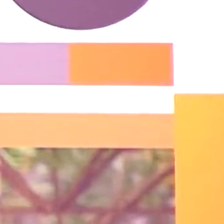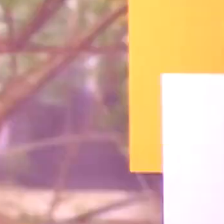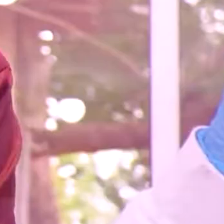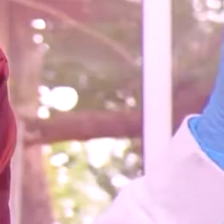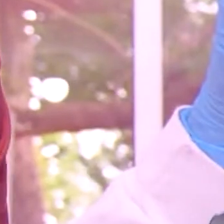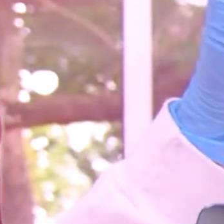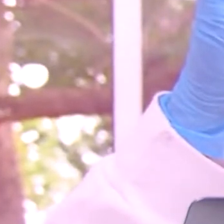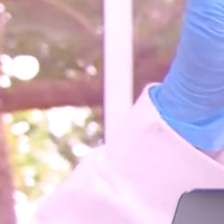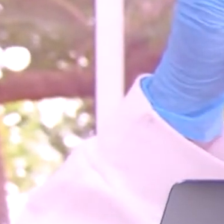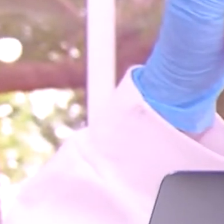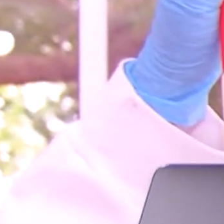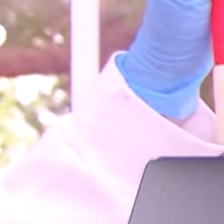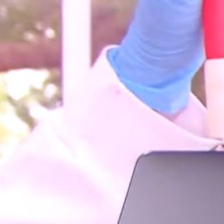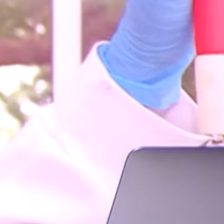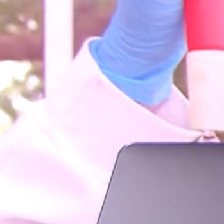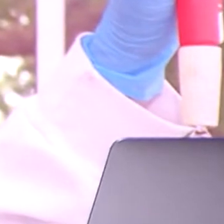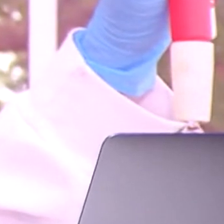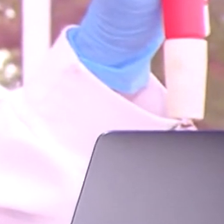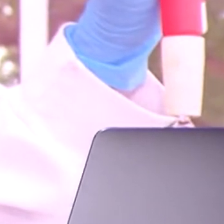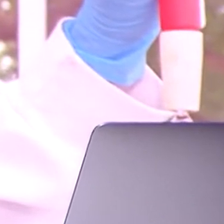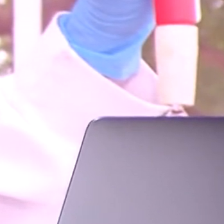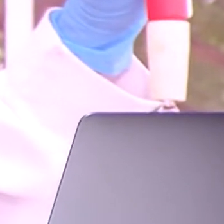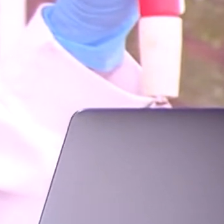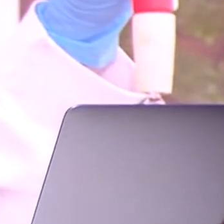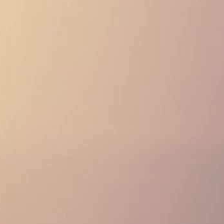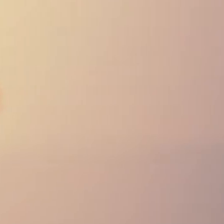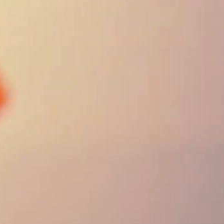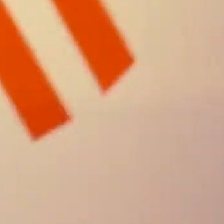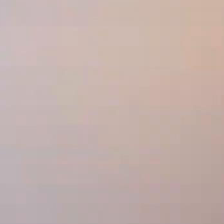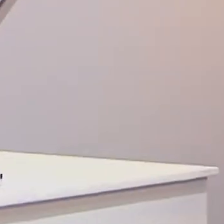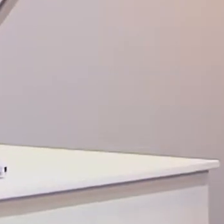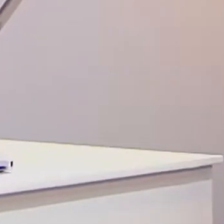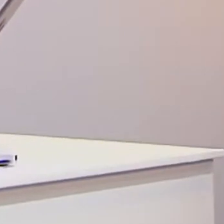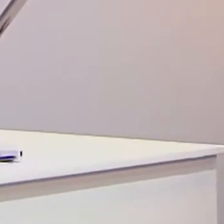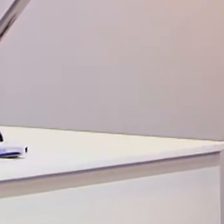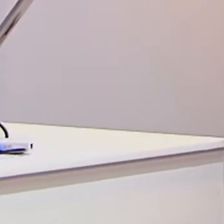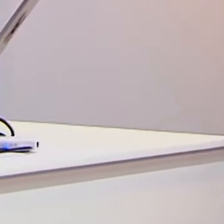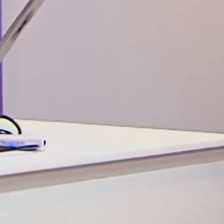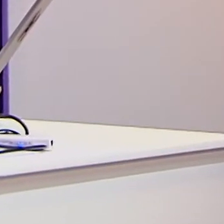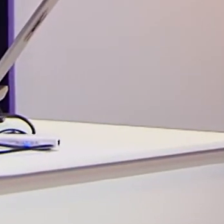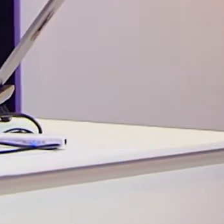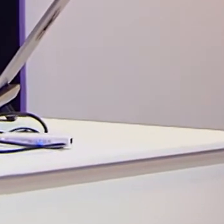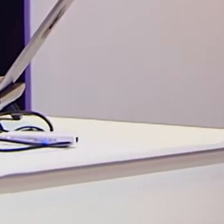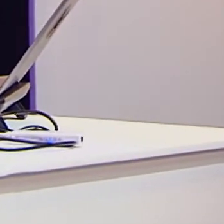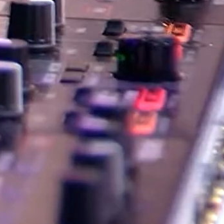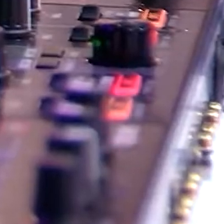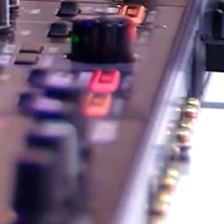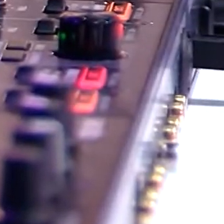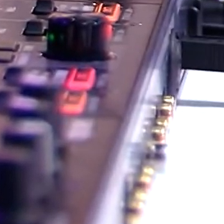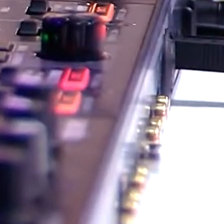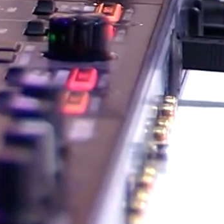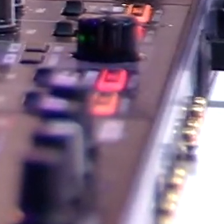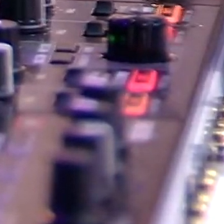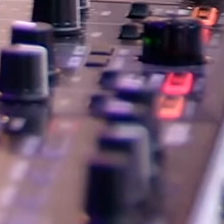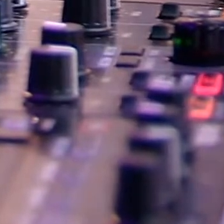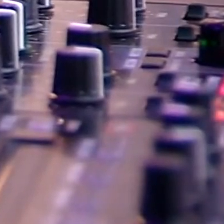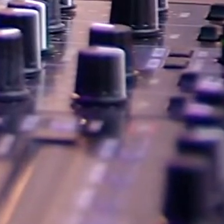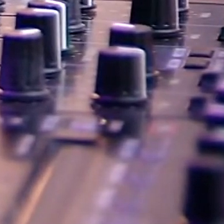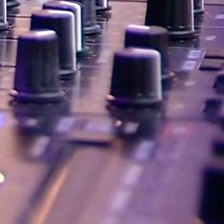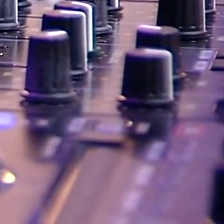legalidad, porque para que Colombia crezca, generamos progreso con equidad. Cuando creemos,